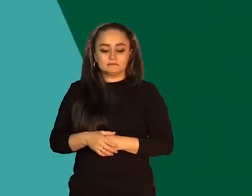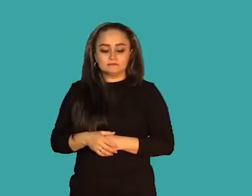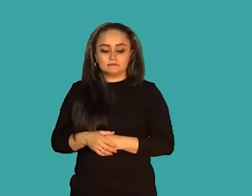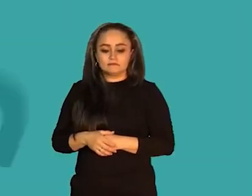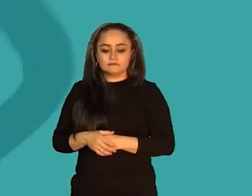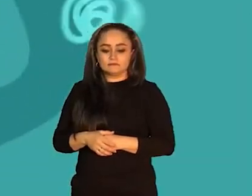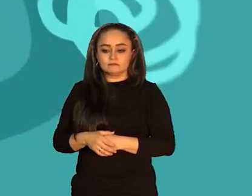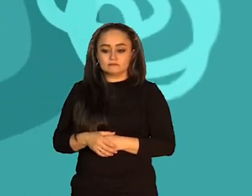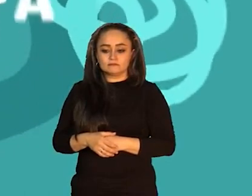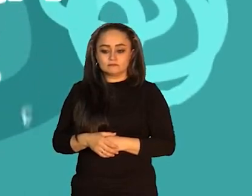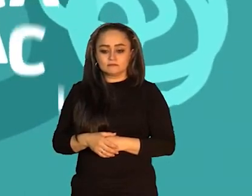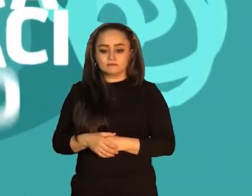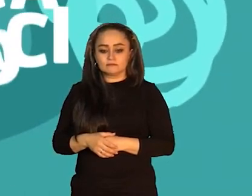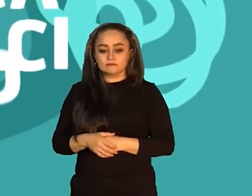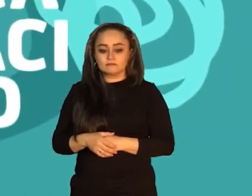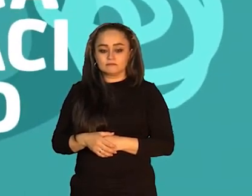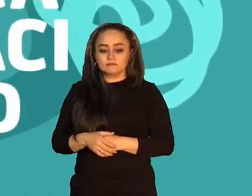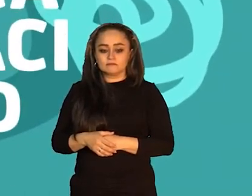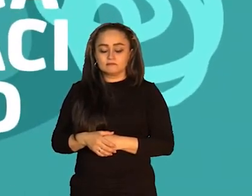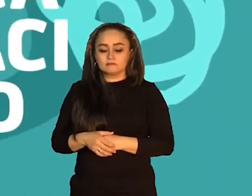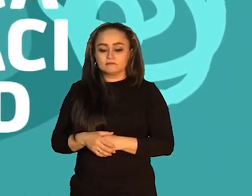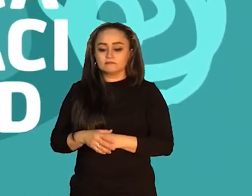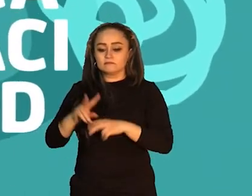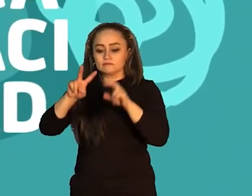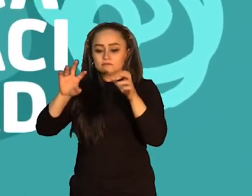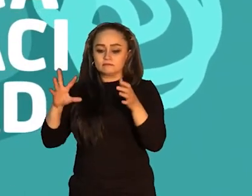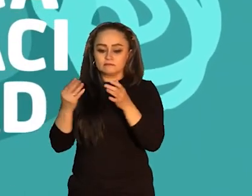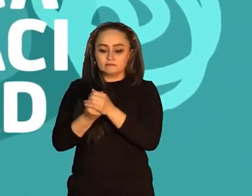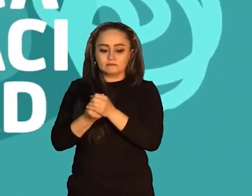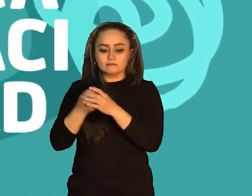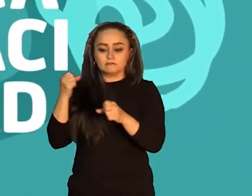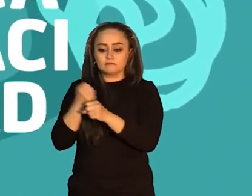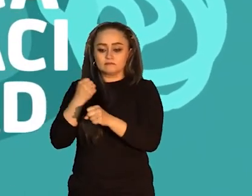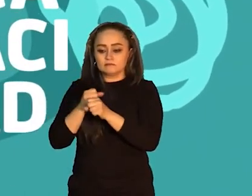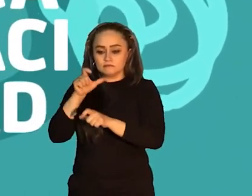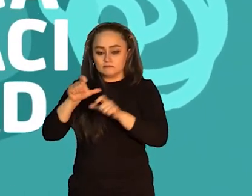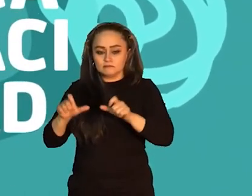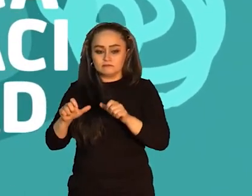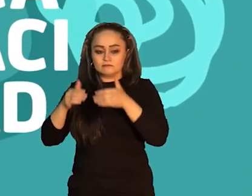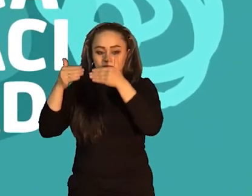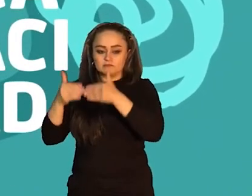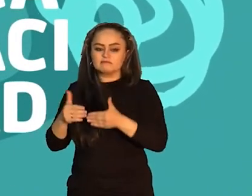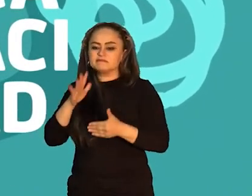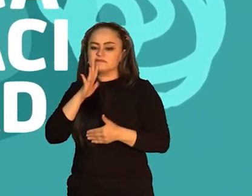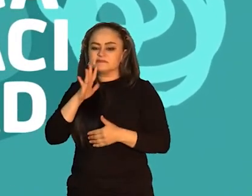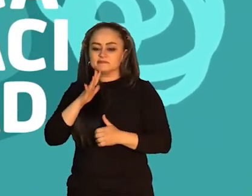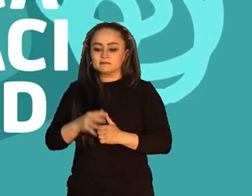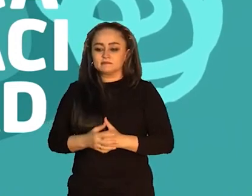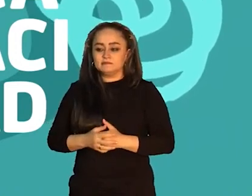Y los nominados en la categoría de inclusión laboral de personas con discapacidad son